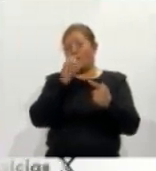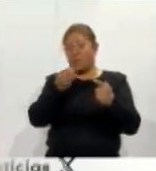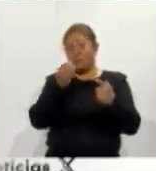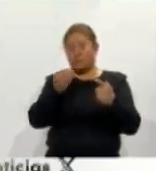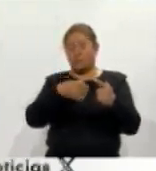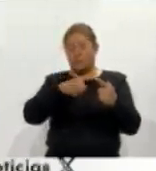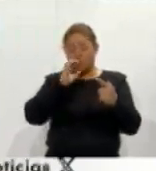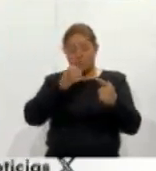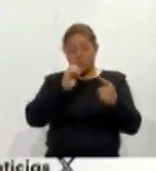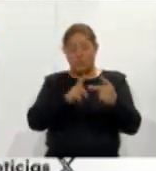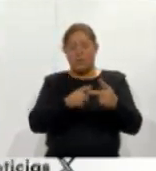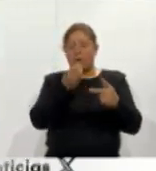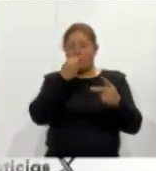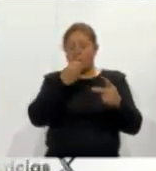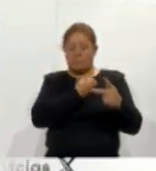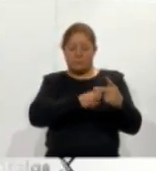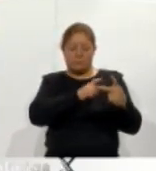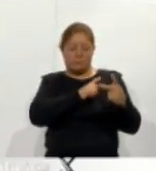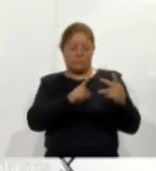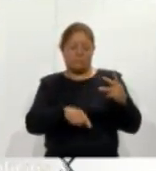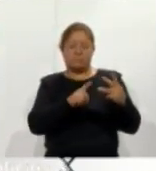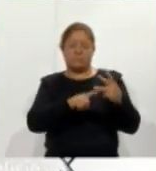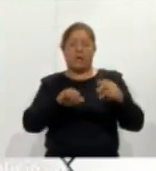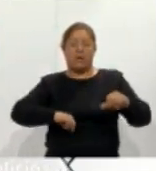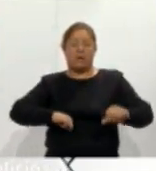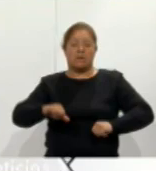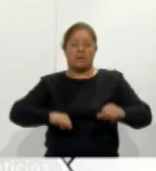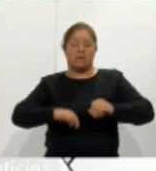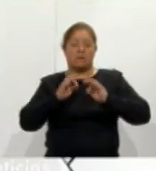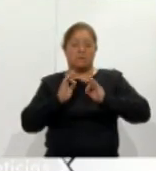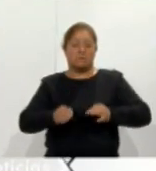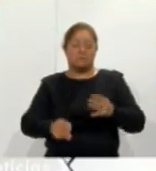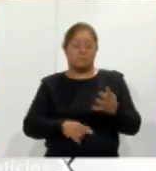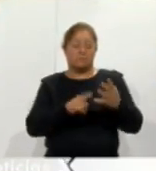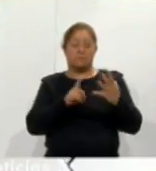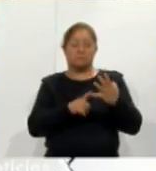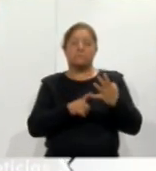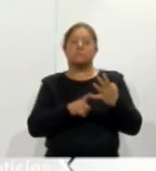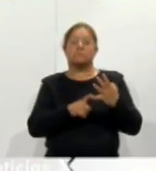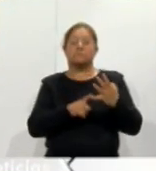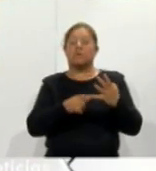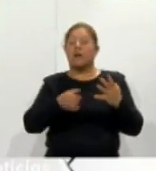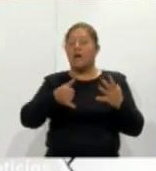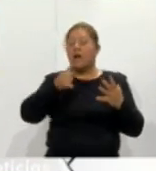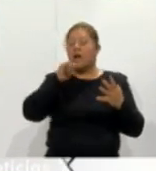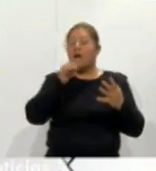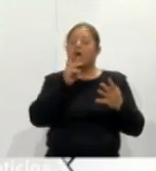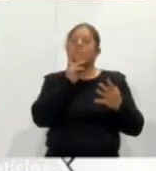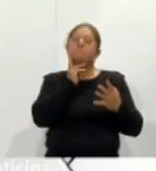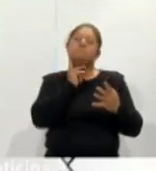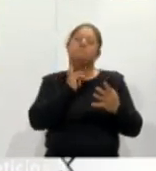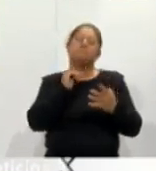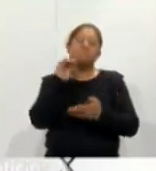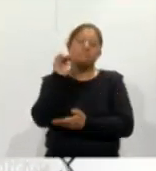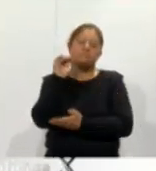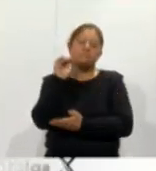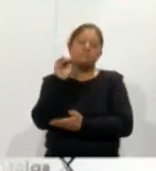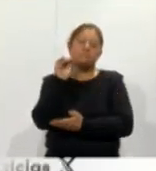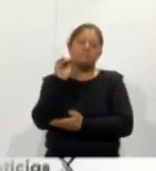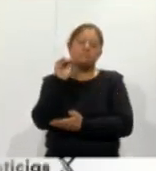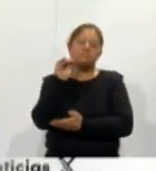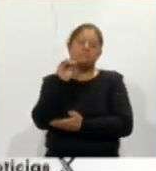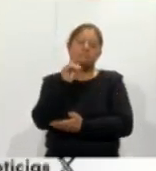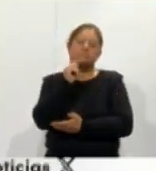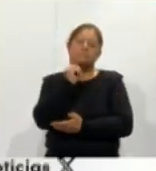tener alimentación saludable realizar actividad física y limitar el consumo de alcohol con información de